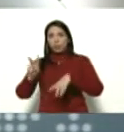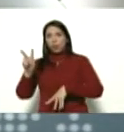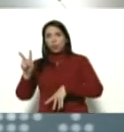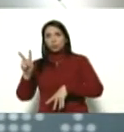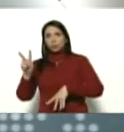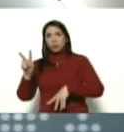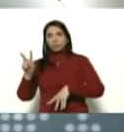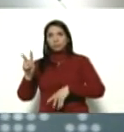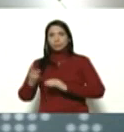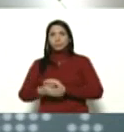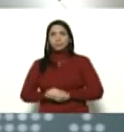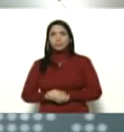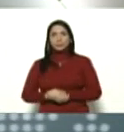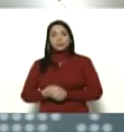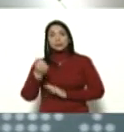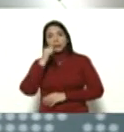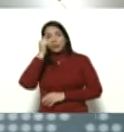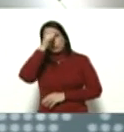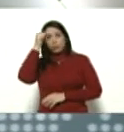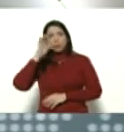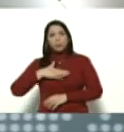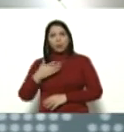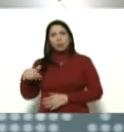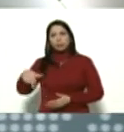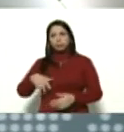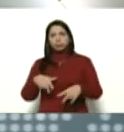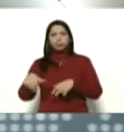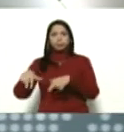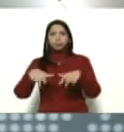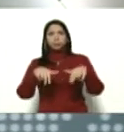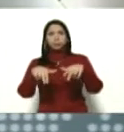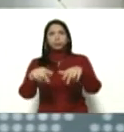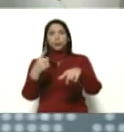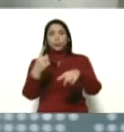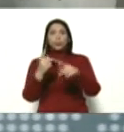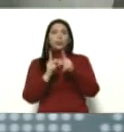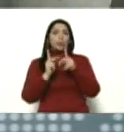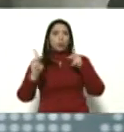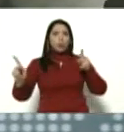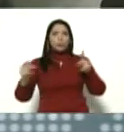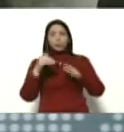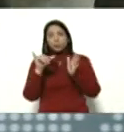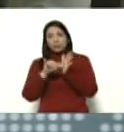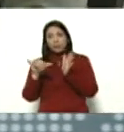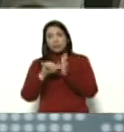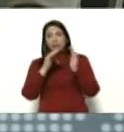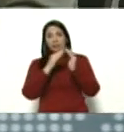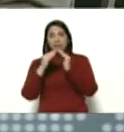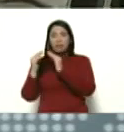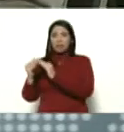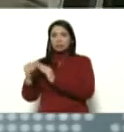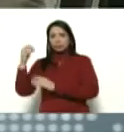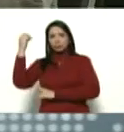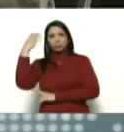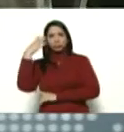sábado y domingo, podrán salir a caminar un kilómetro a la redonda, estirar las piernas, agarrar sol,